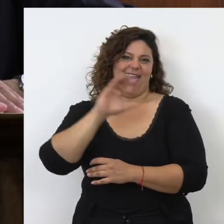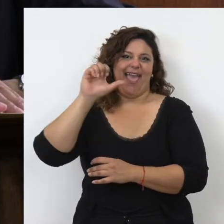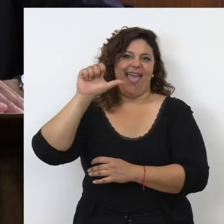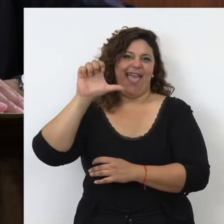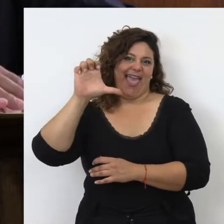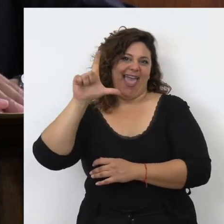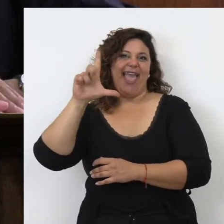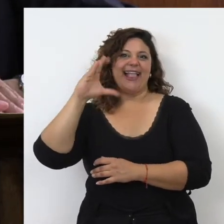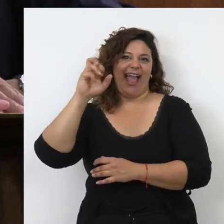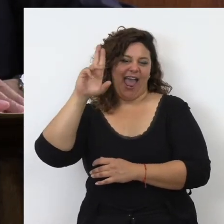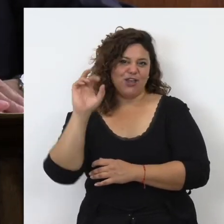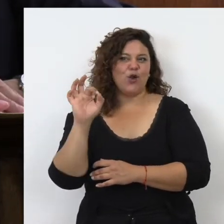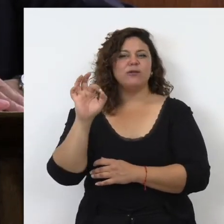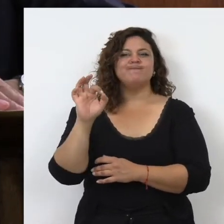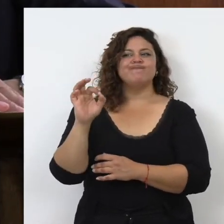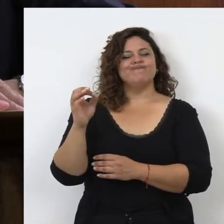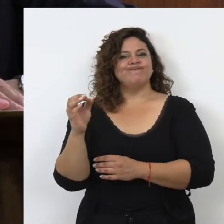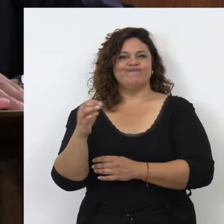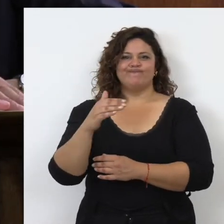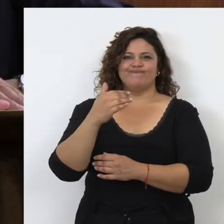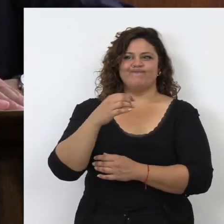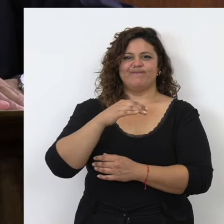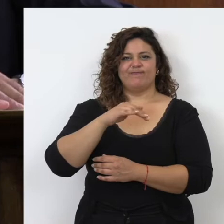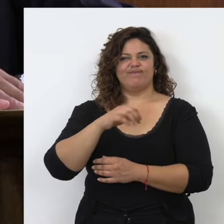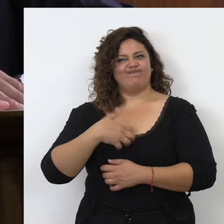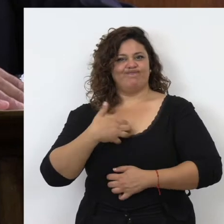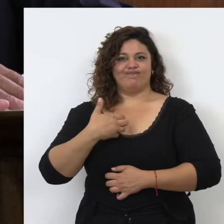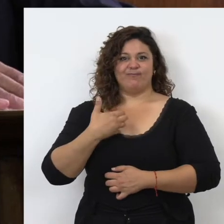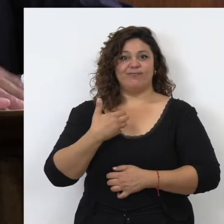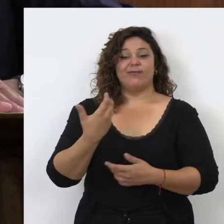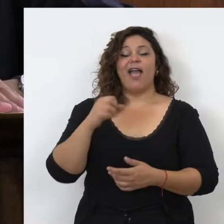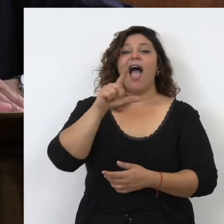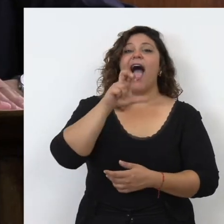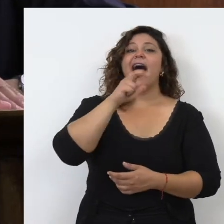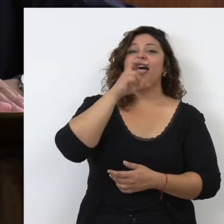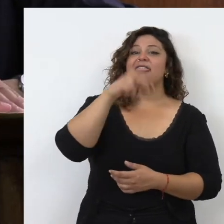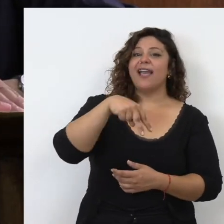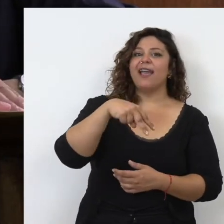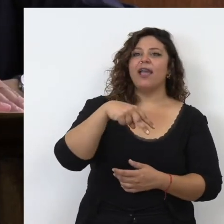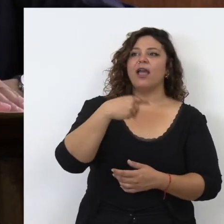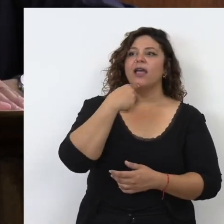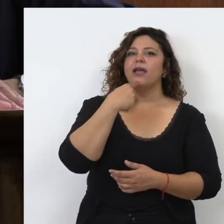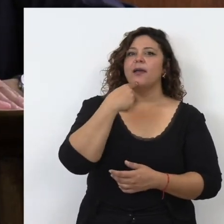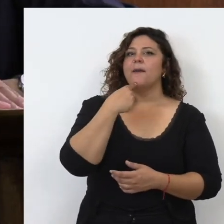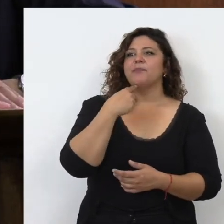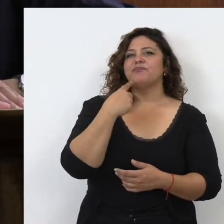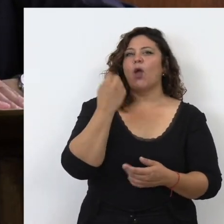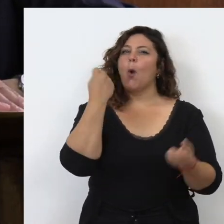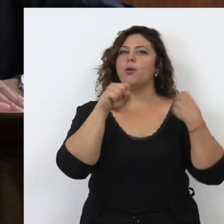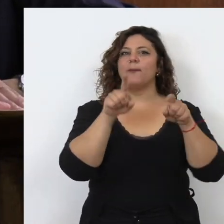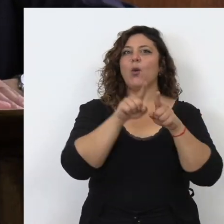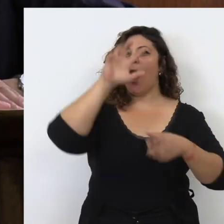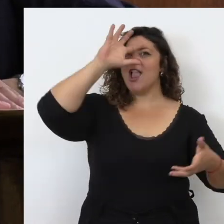de alguna manera, le predecía la muerte, Alacén fingió locura y eso hizo que el califa pues,